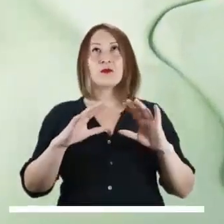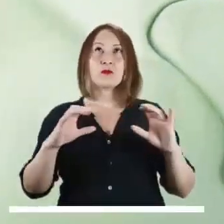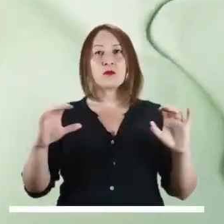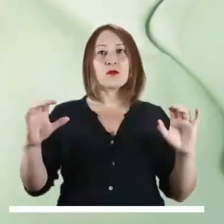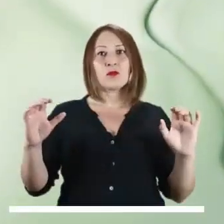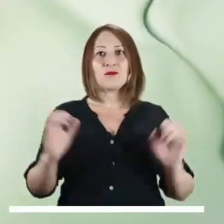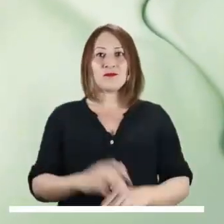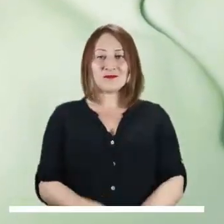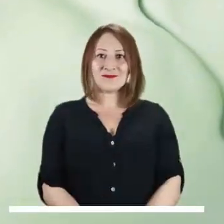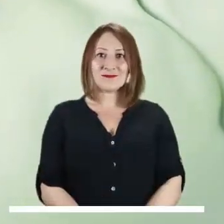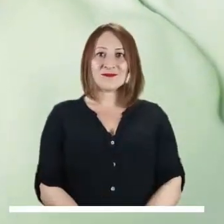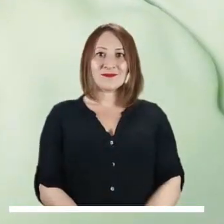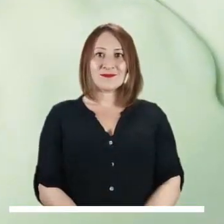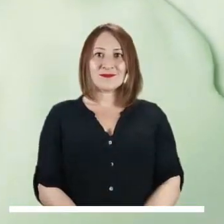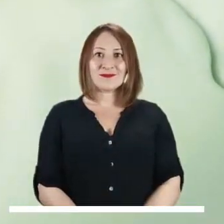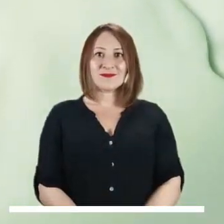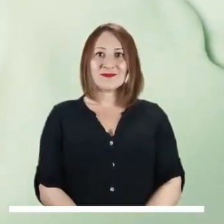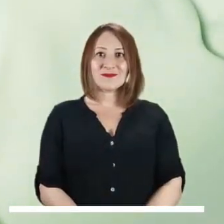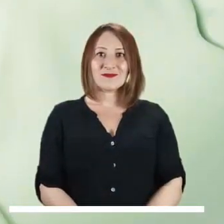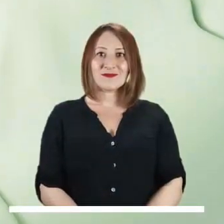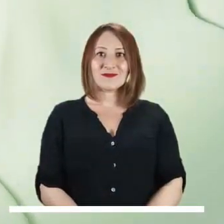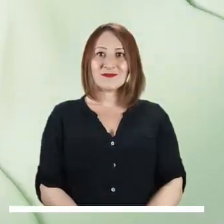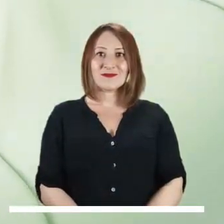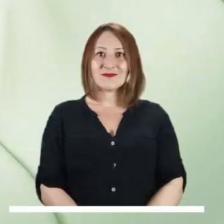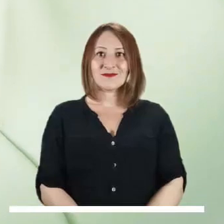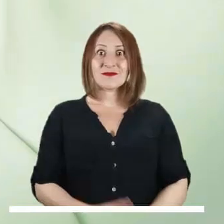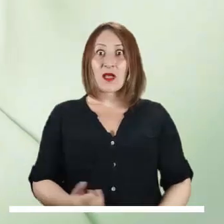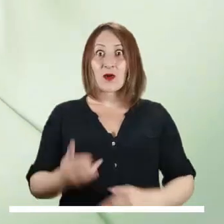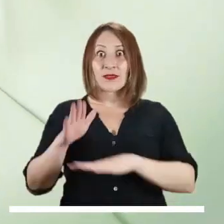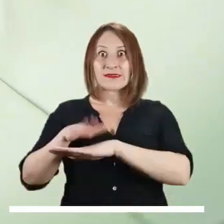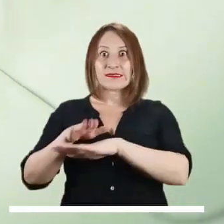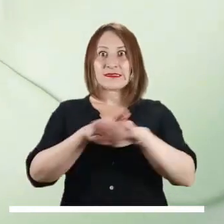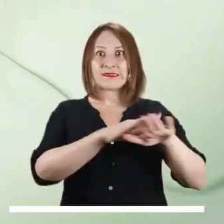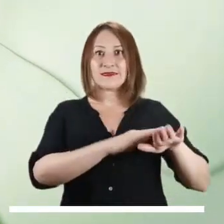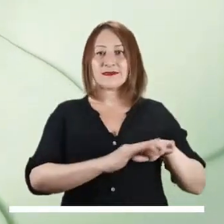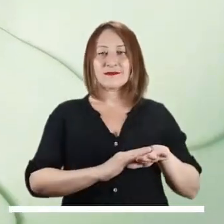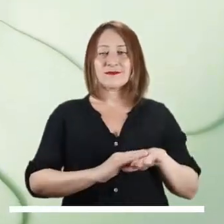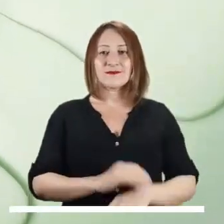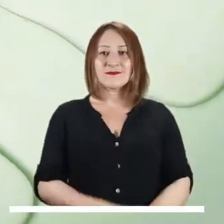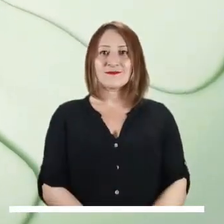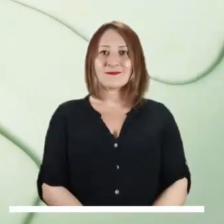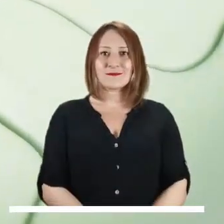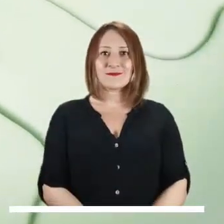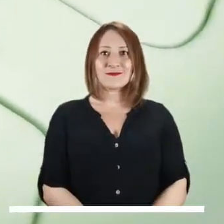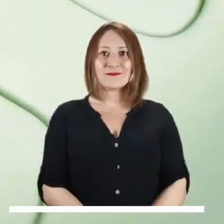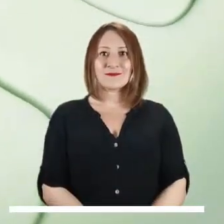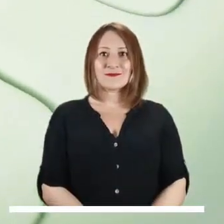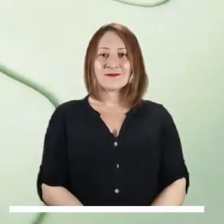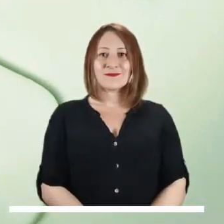Finalmente, en la capital se calcula una jornada sin lluvias acompañada de un cielo parcialmente nublado.